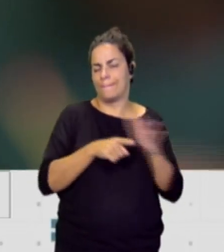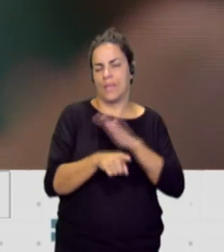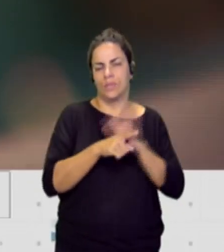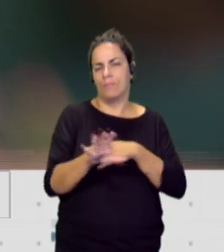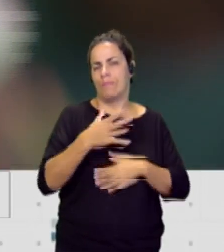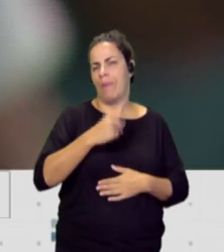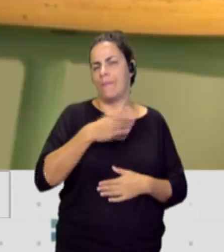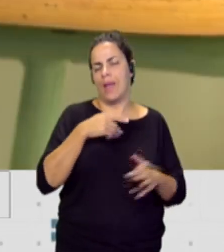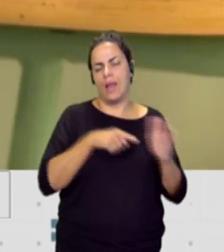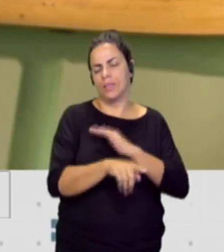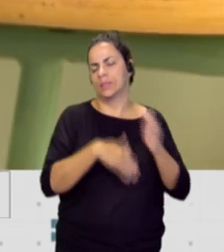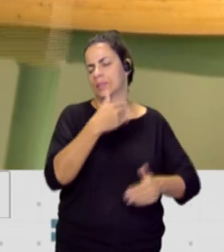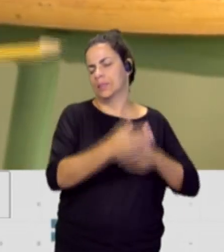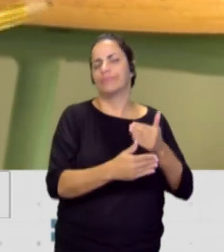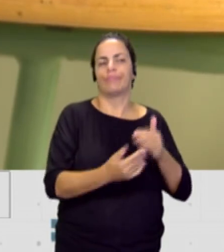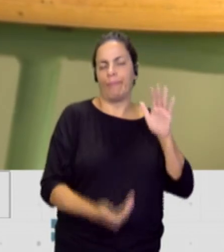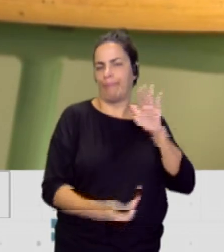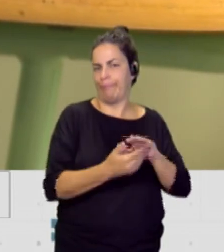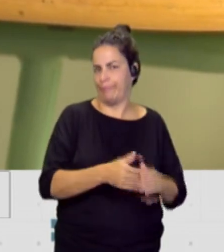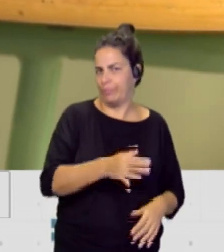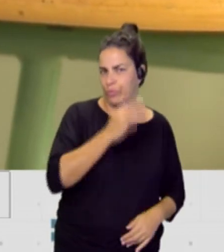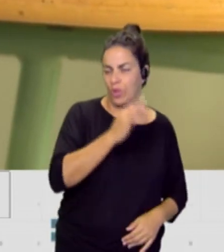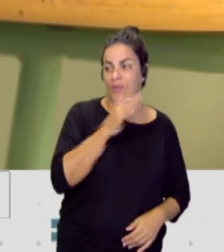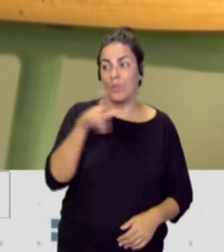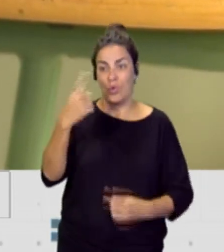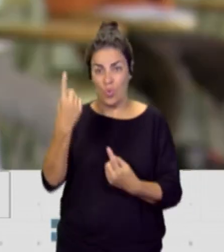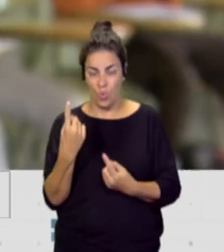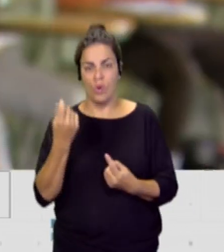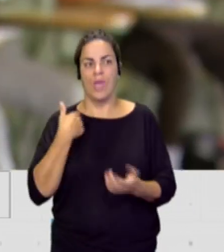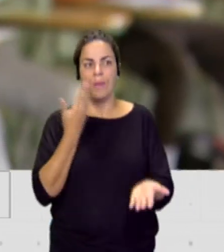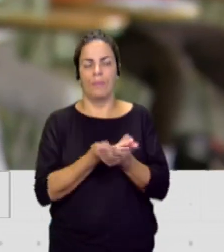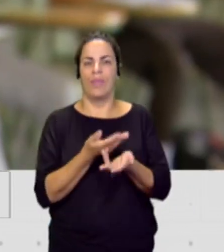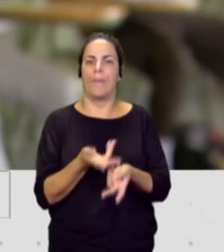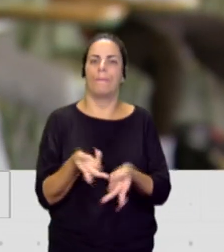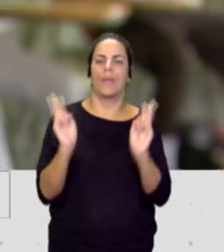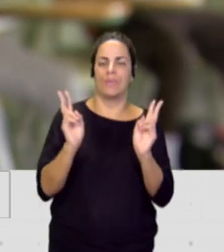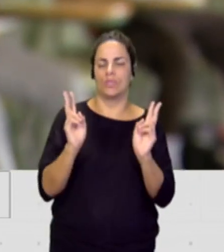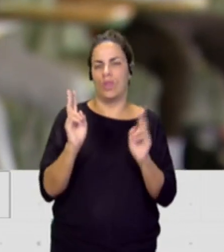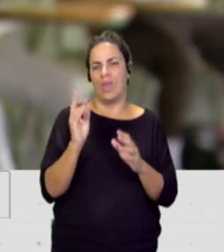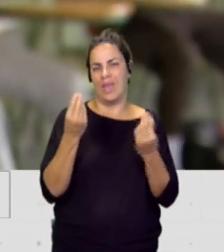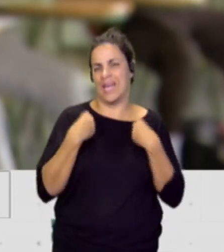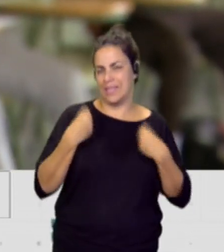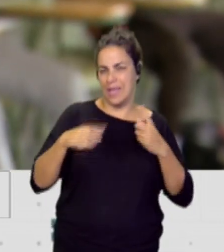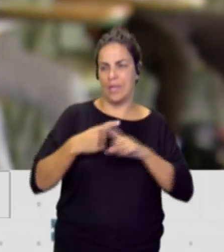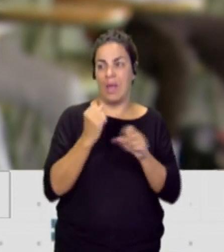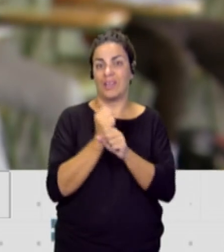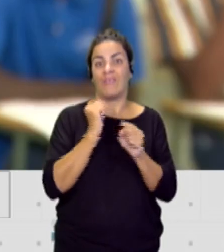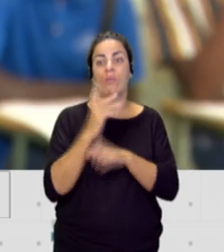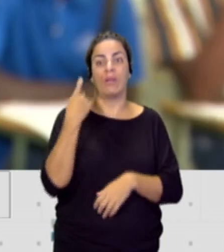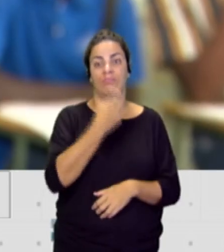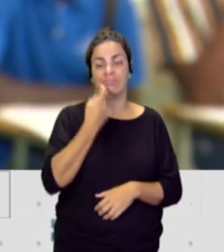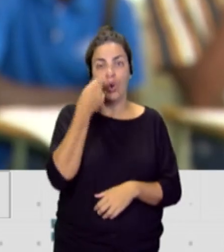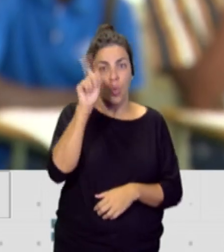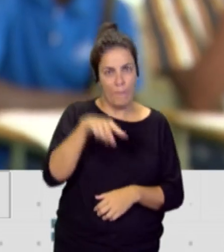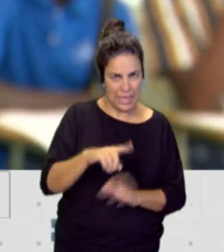papeles todavía están parados. Uno ha pedido el permiso de residencia y trabajo, cosa que tarda un mes porque tiene el pasaporte verificado y el otro está todavía